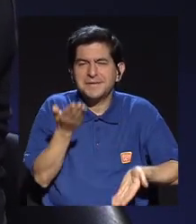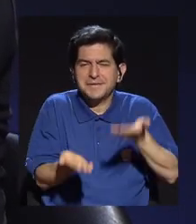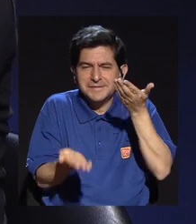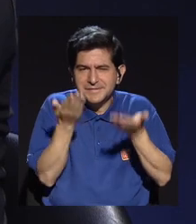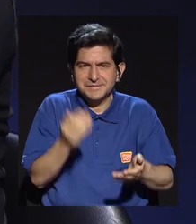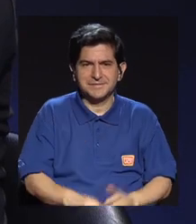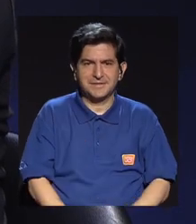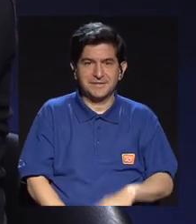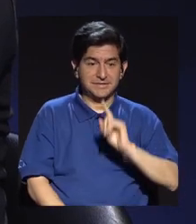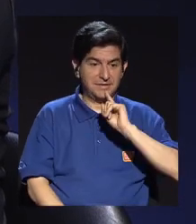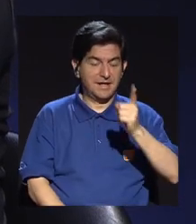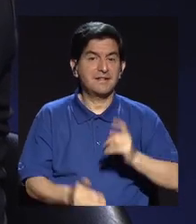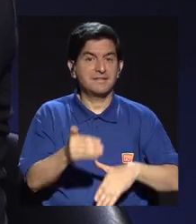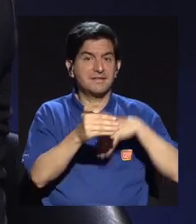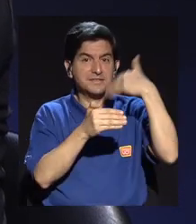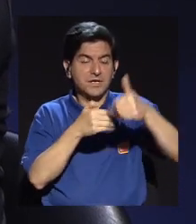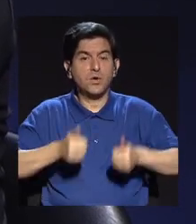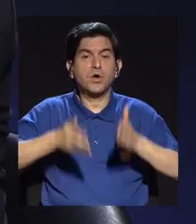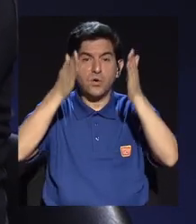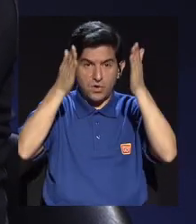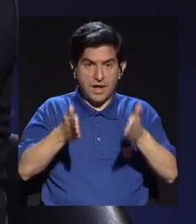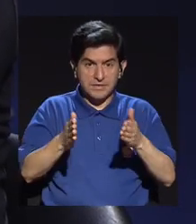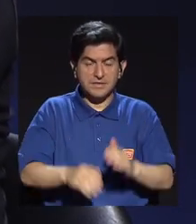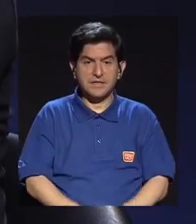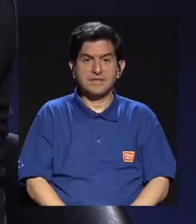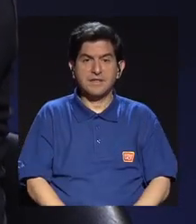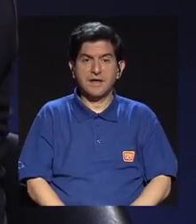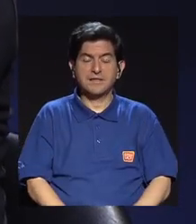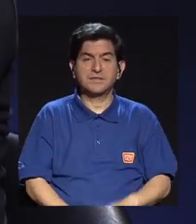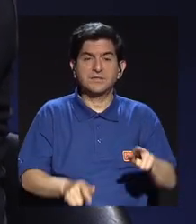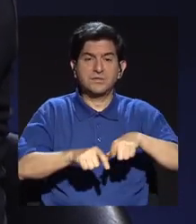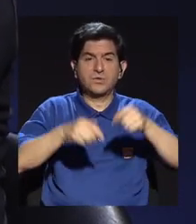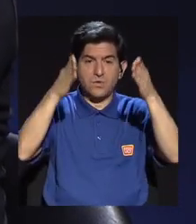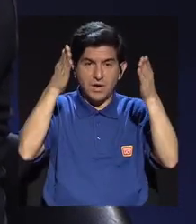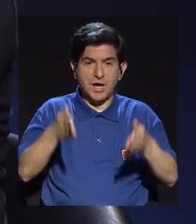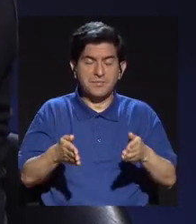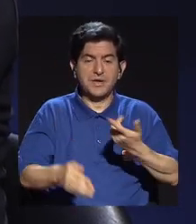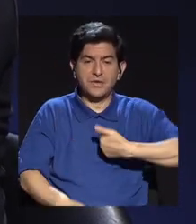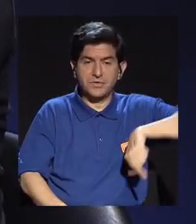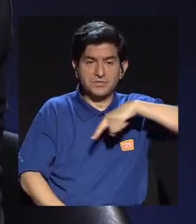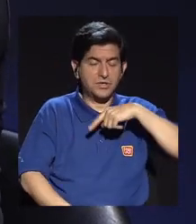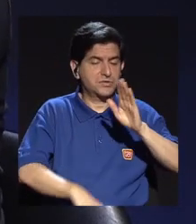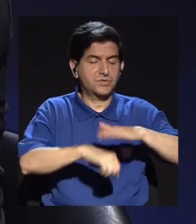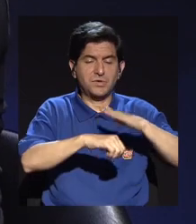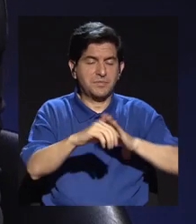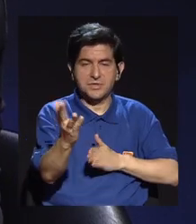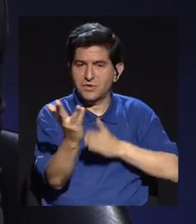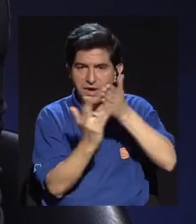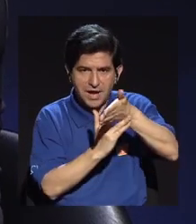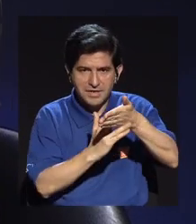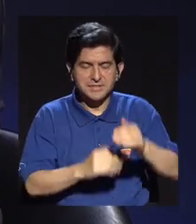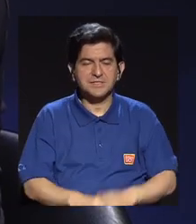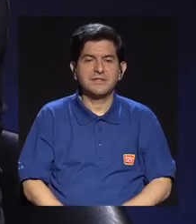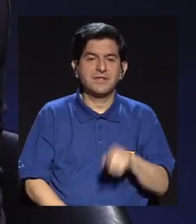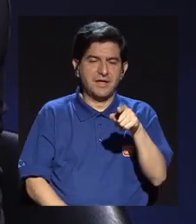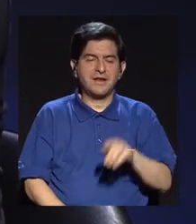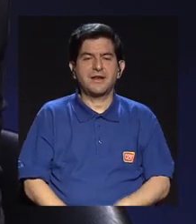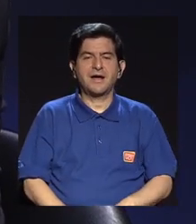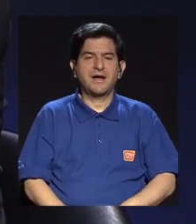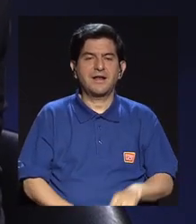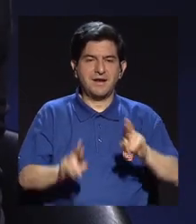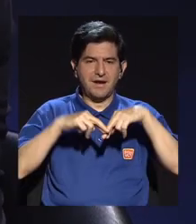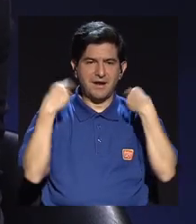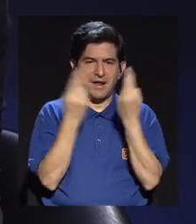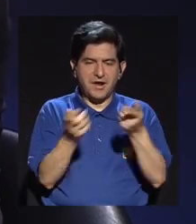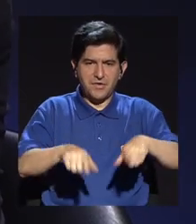anunció su candidatura no dejó a nuestro periodista entrar a la conferencia de prensa. Pero a ver, más que eso, más